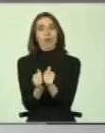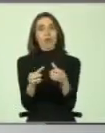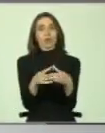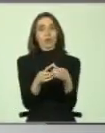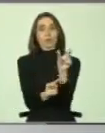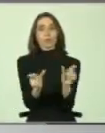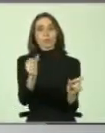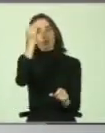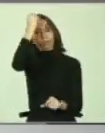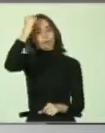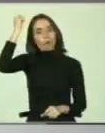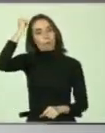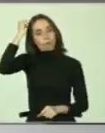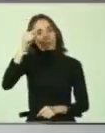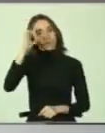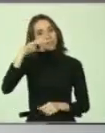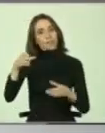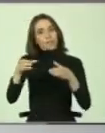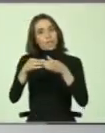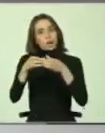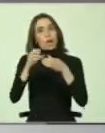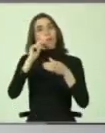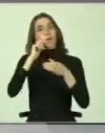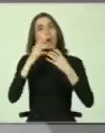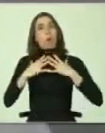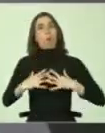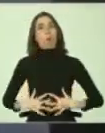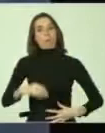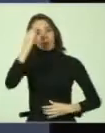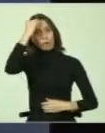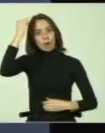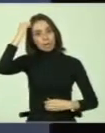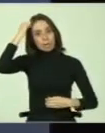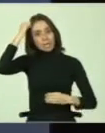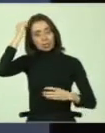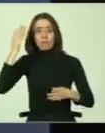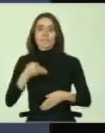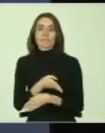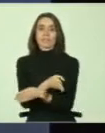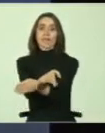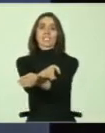bomberos. Ustedes saben, el Cuerpo de Bomberos es una institución bastante transversal en lo social.